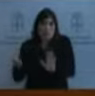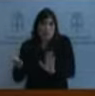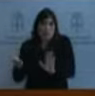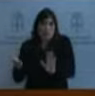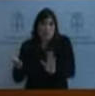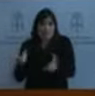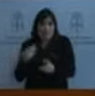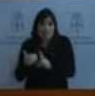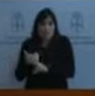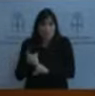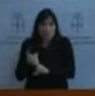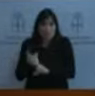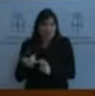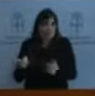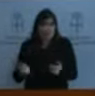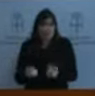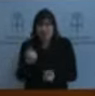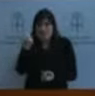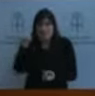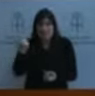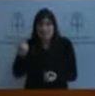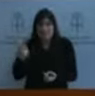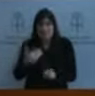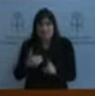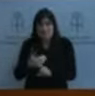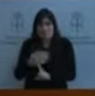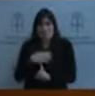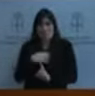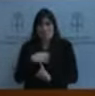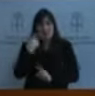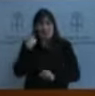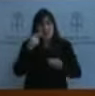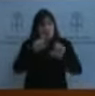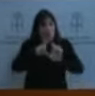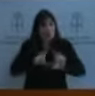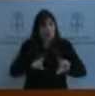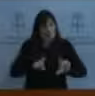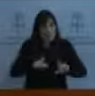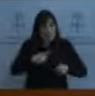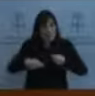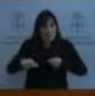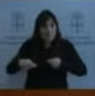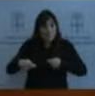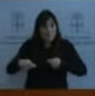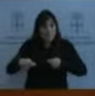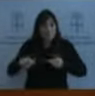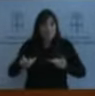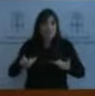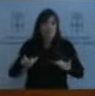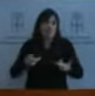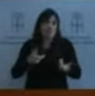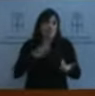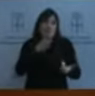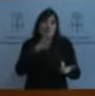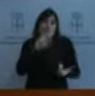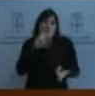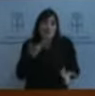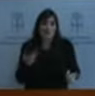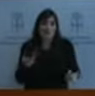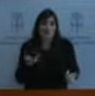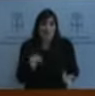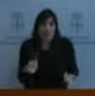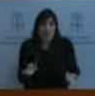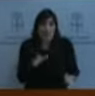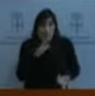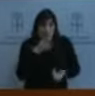solución. Sabemos que los operadores comerciales llegan a donde llegan por intereses comerciales legítimos, además. Y donde no hay volumen de negocio no van